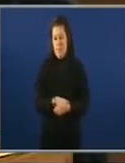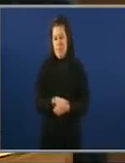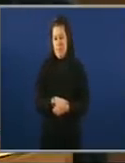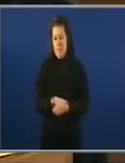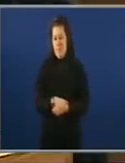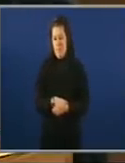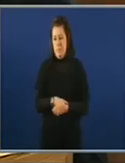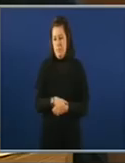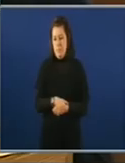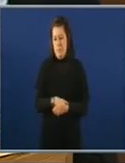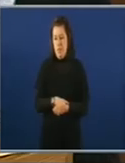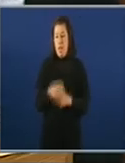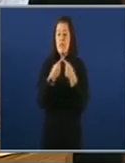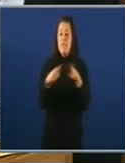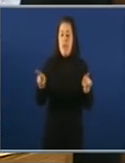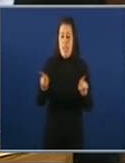Esa é unha